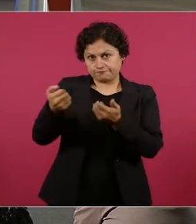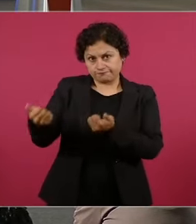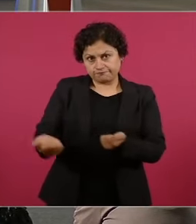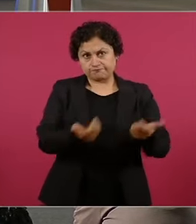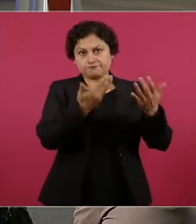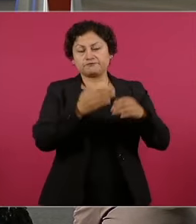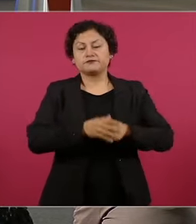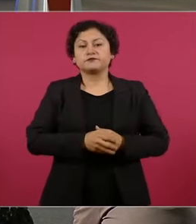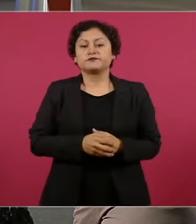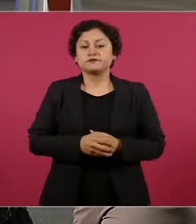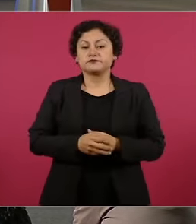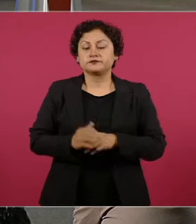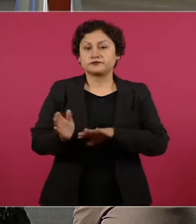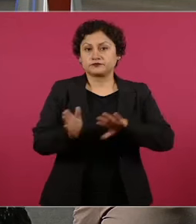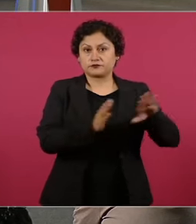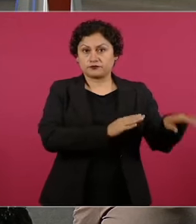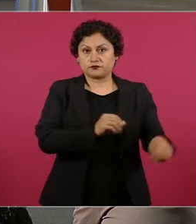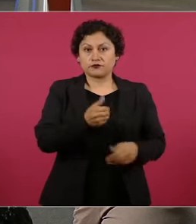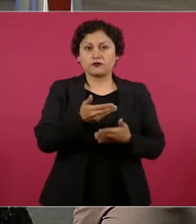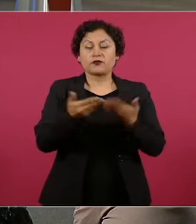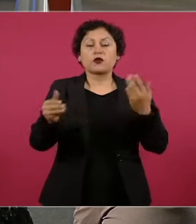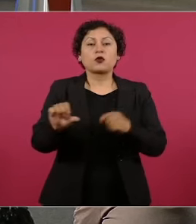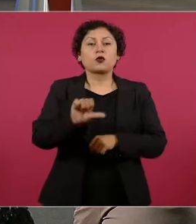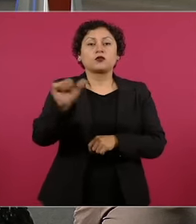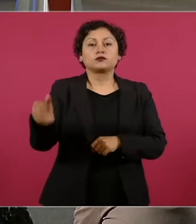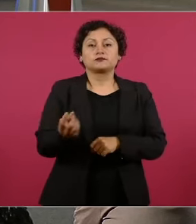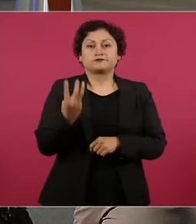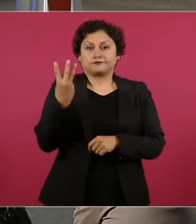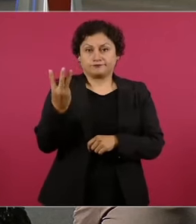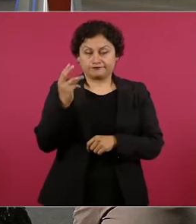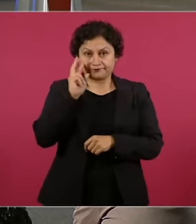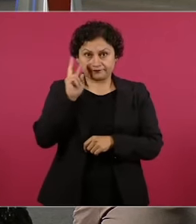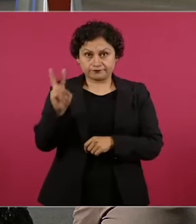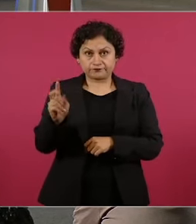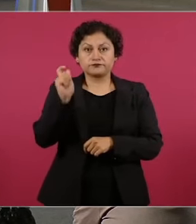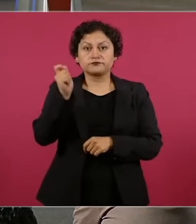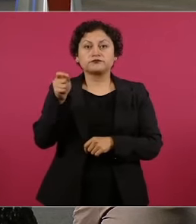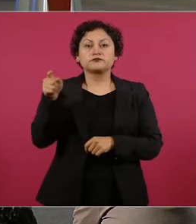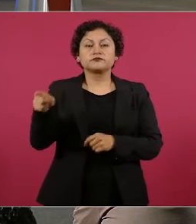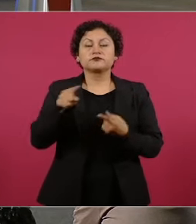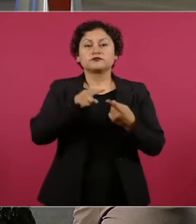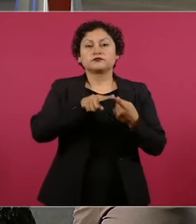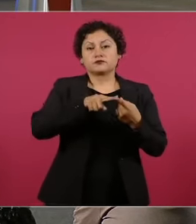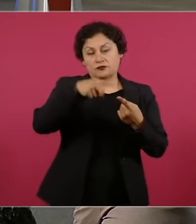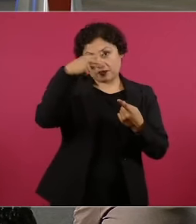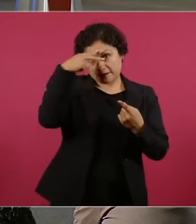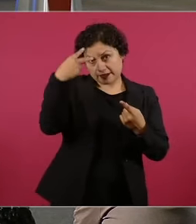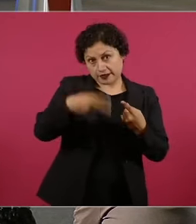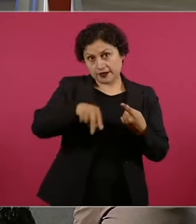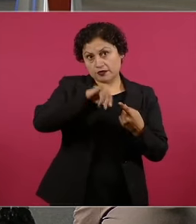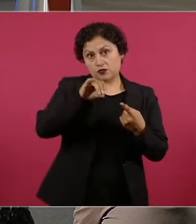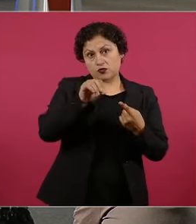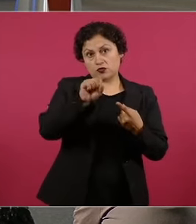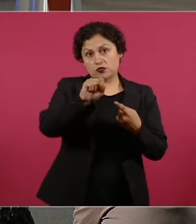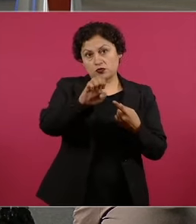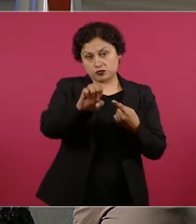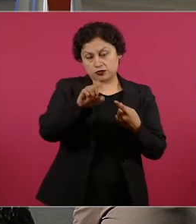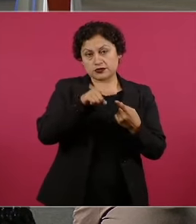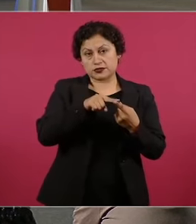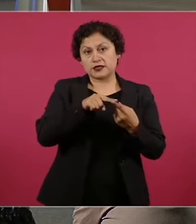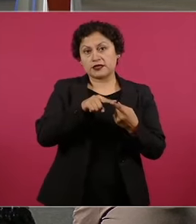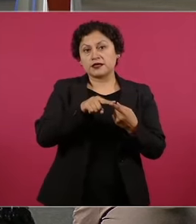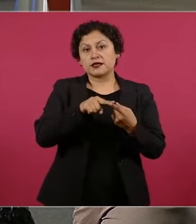son un mexicano, José, entregado al